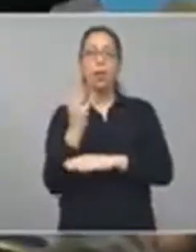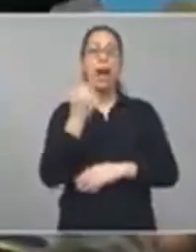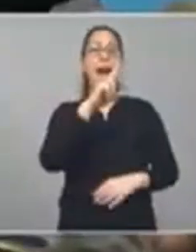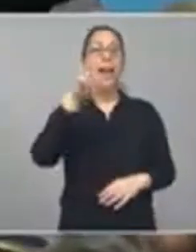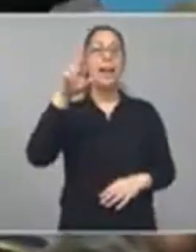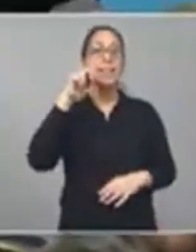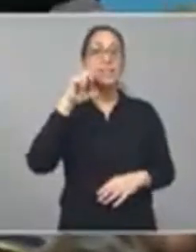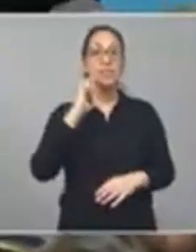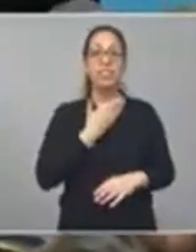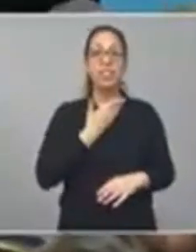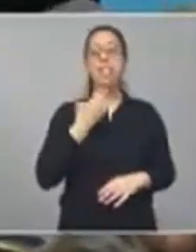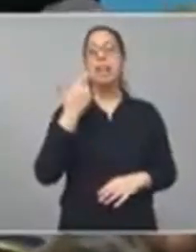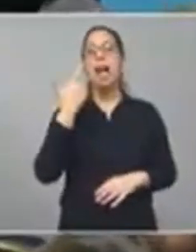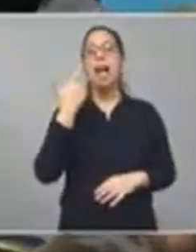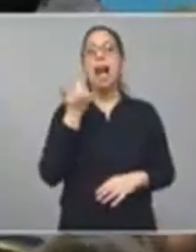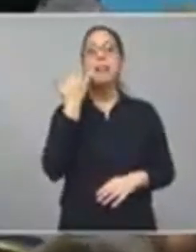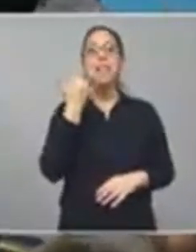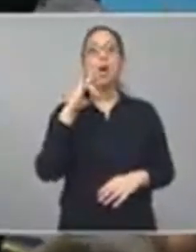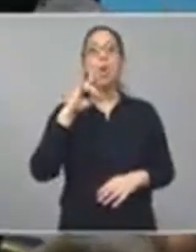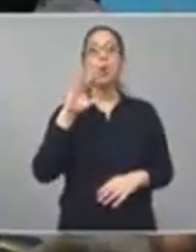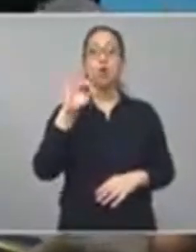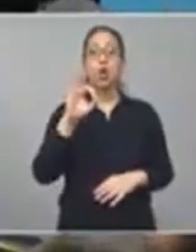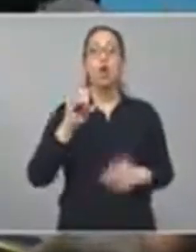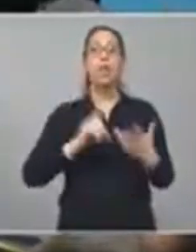Arrecifes, Ayacucho y Azul.